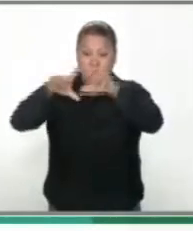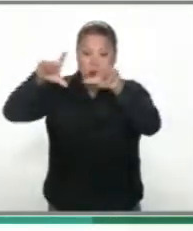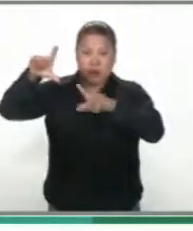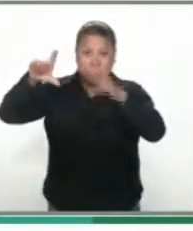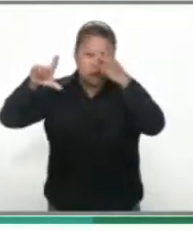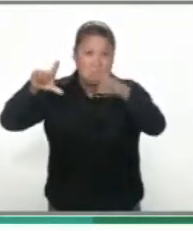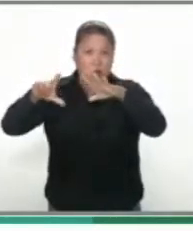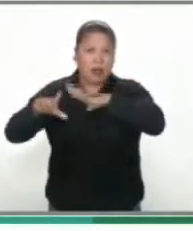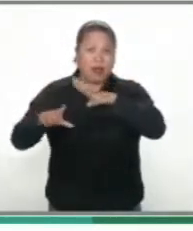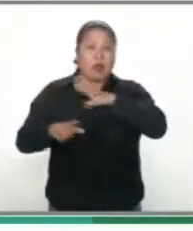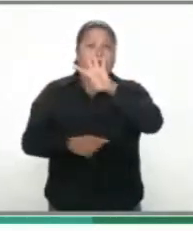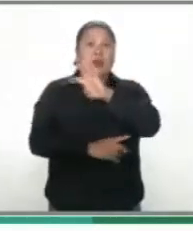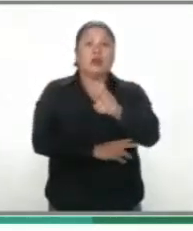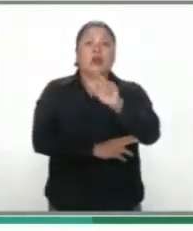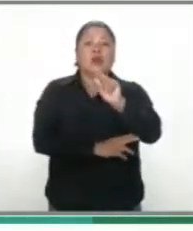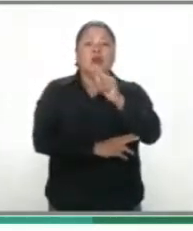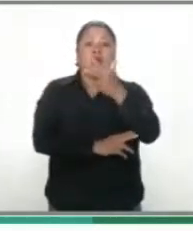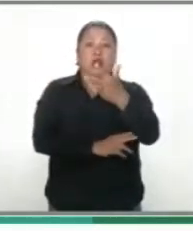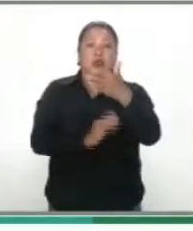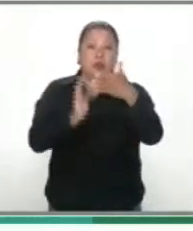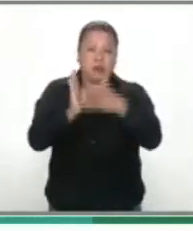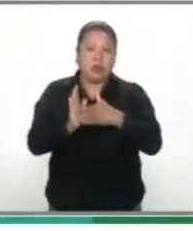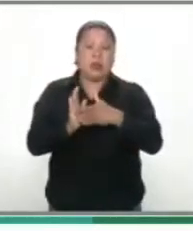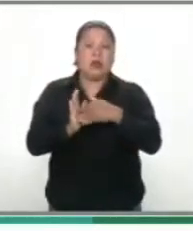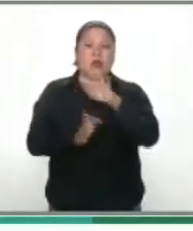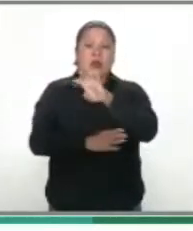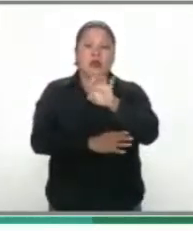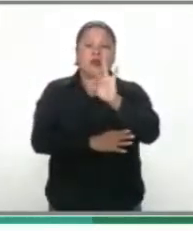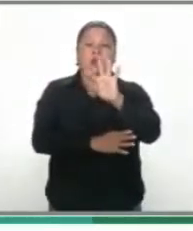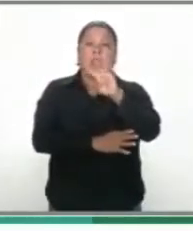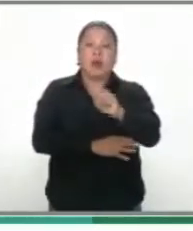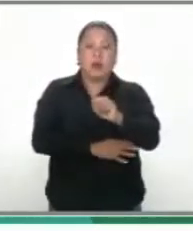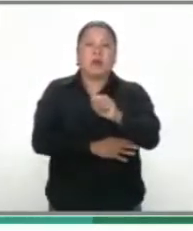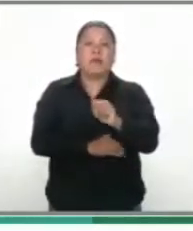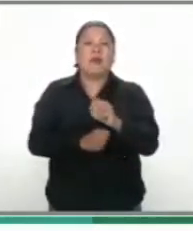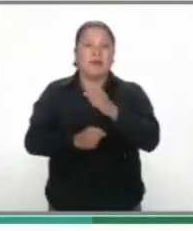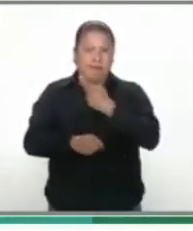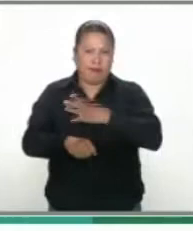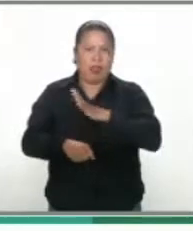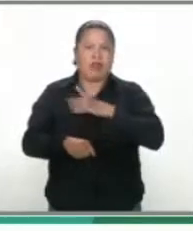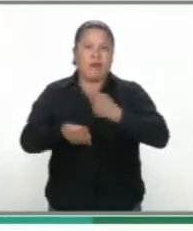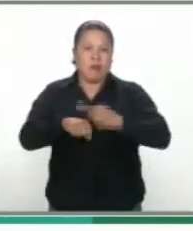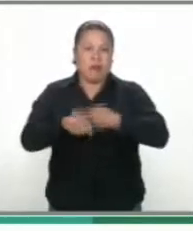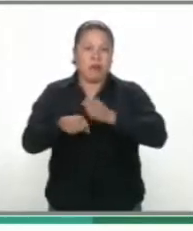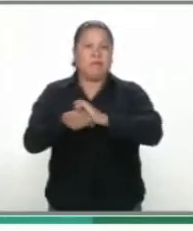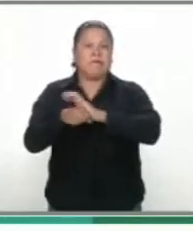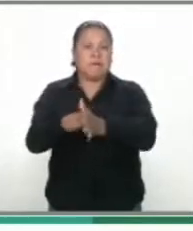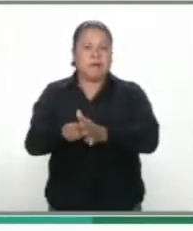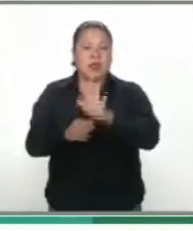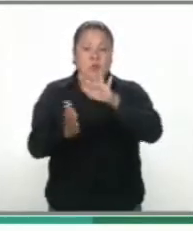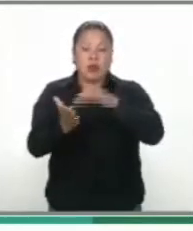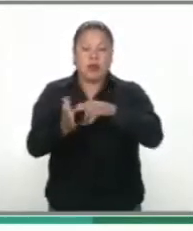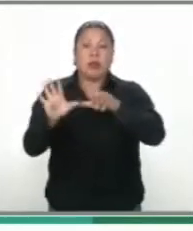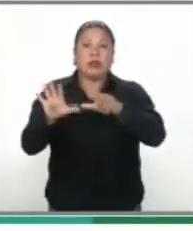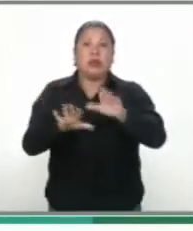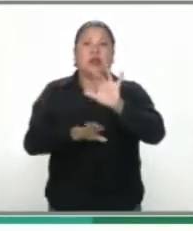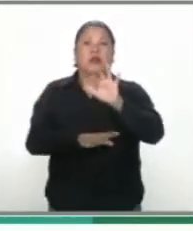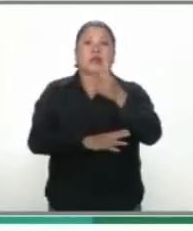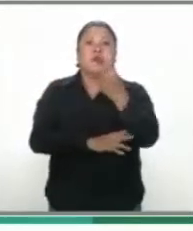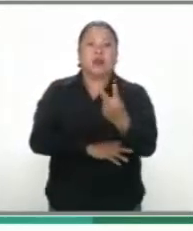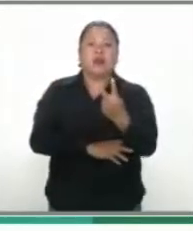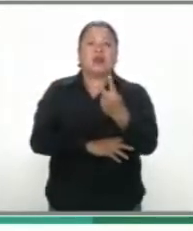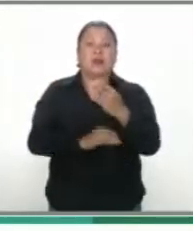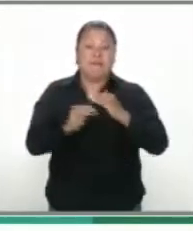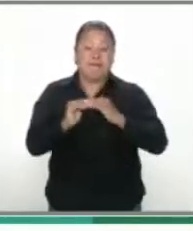15.467 casos, los cuales 4.377 han sido negativos, 932 son sospechosos en espera de